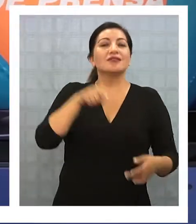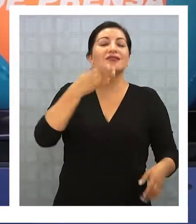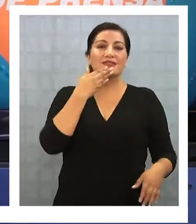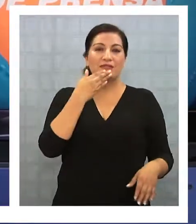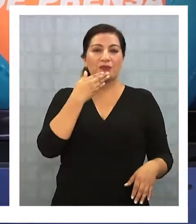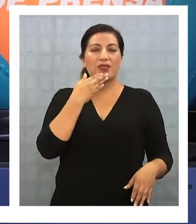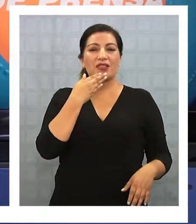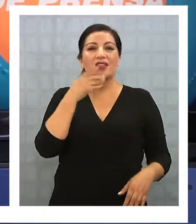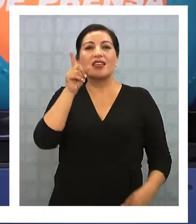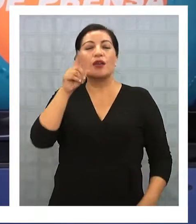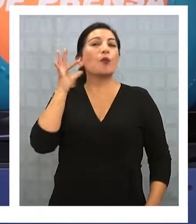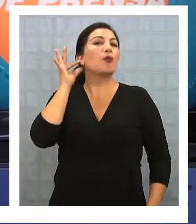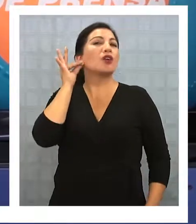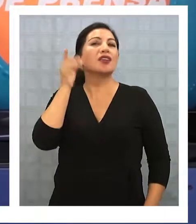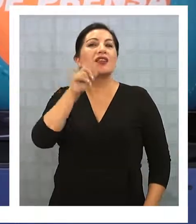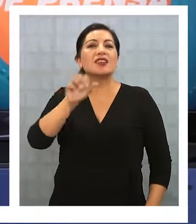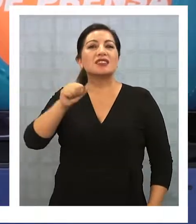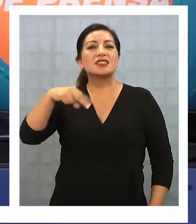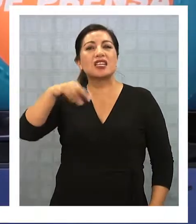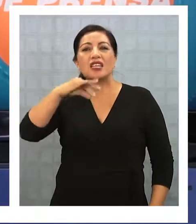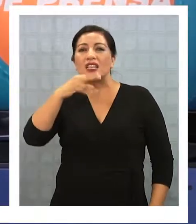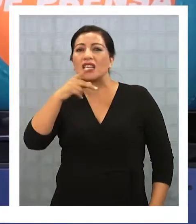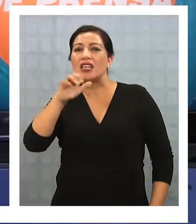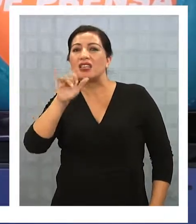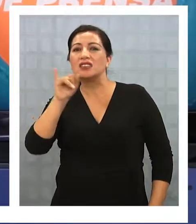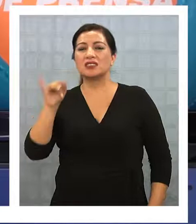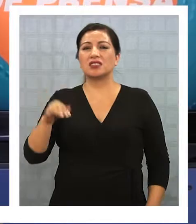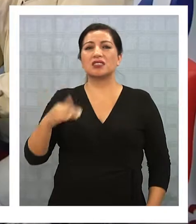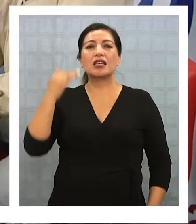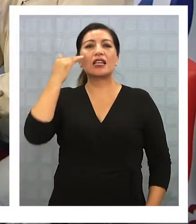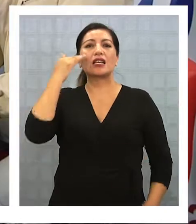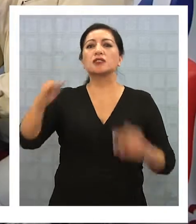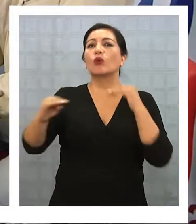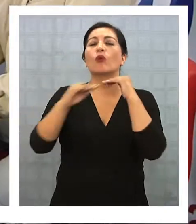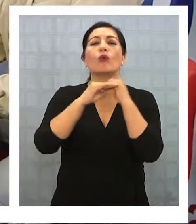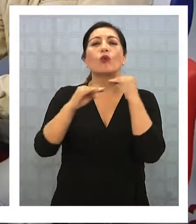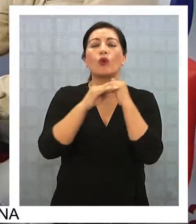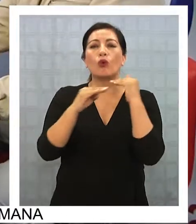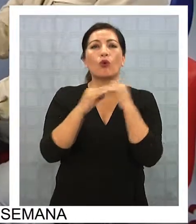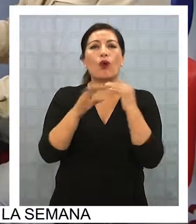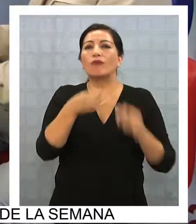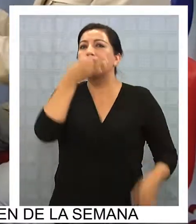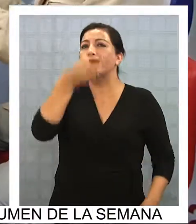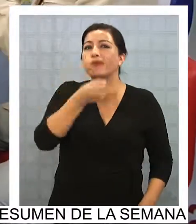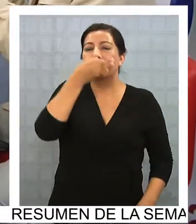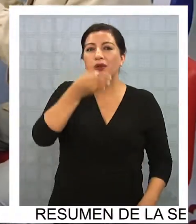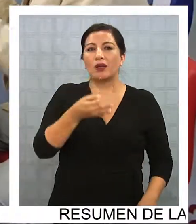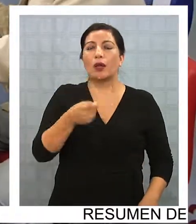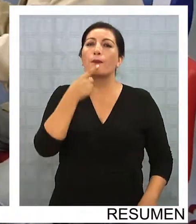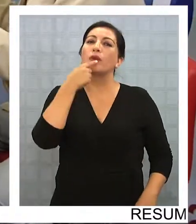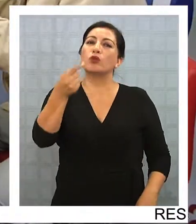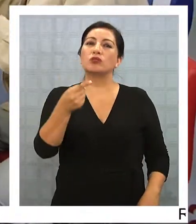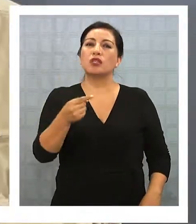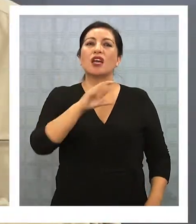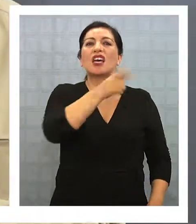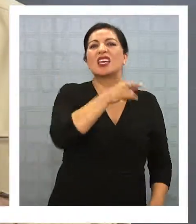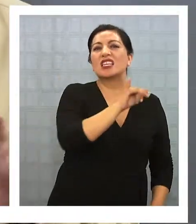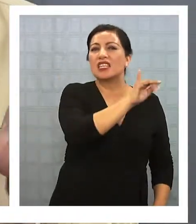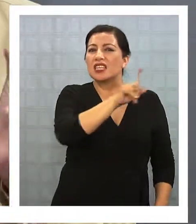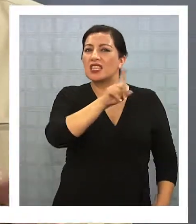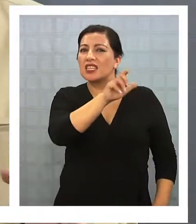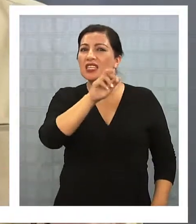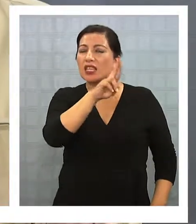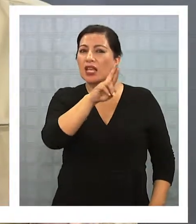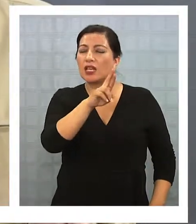ahora claro aparece Beatriz Sánchez casi con la misma historia empiezan a hablar casi de lo mismo lo que a un minuto nada más entre Beatriz Sánchez y